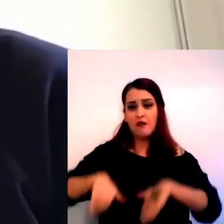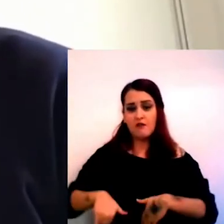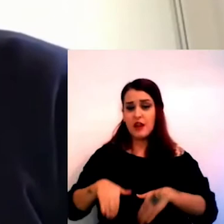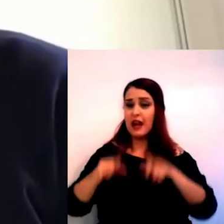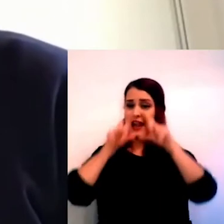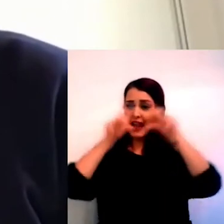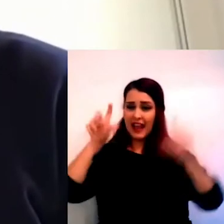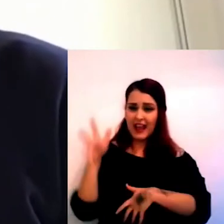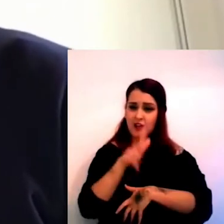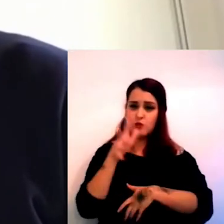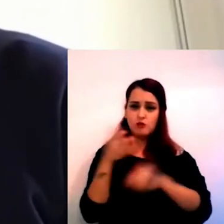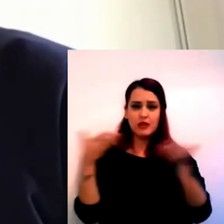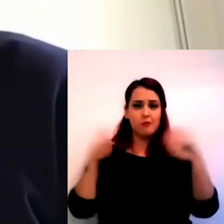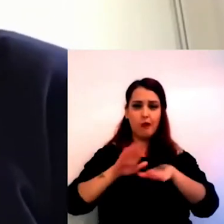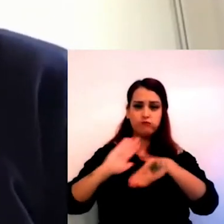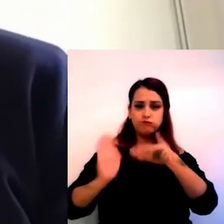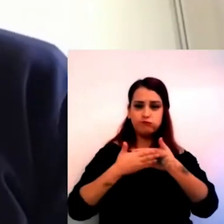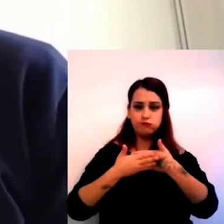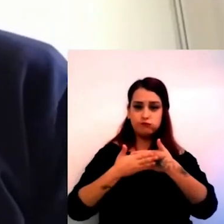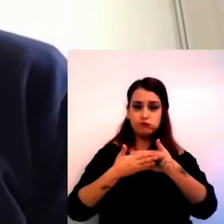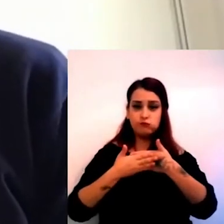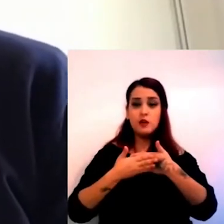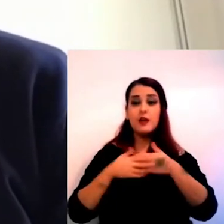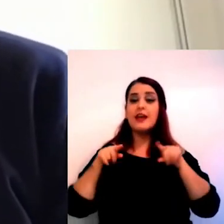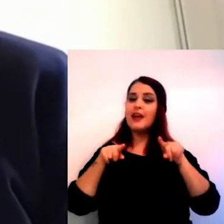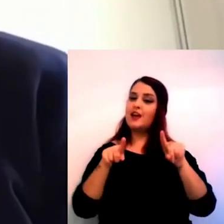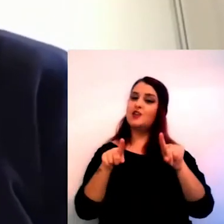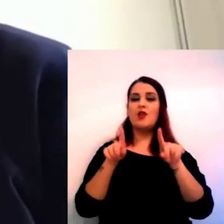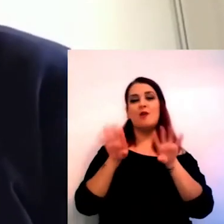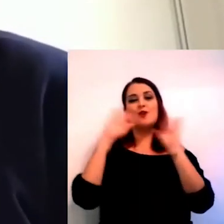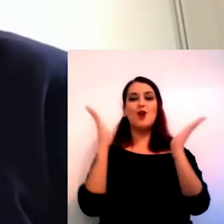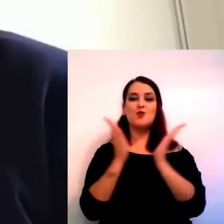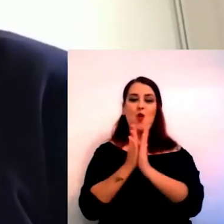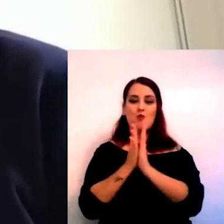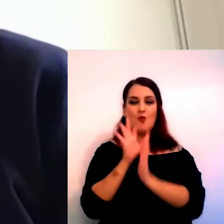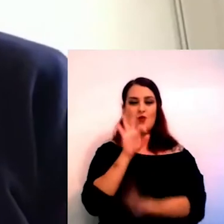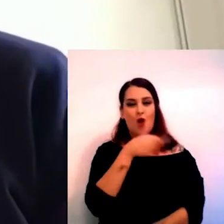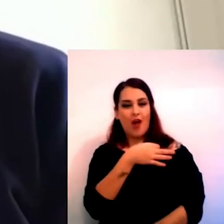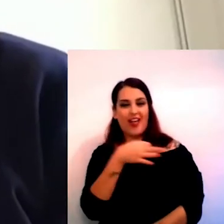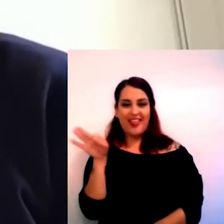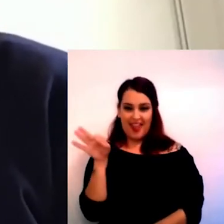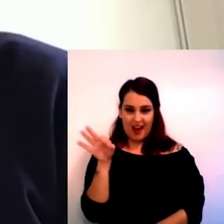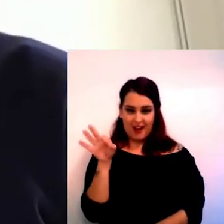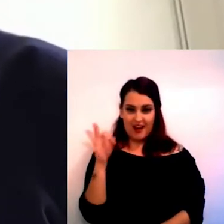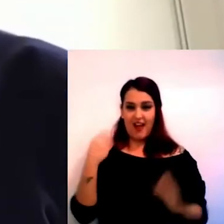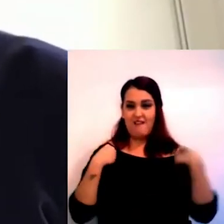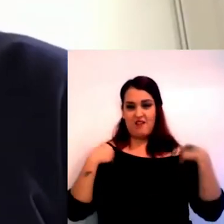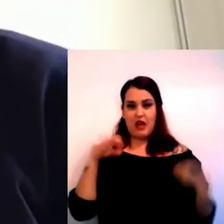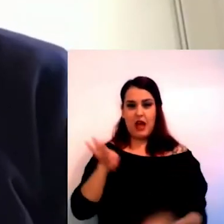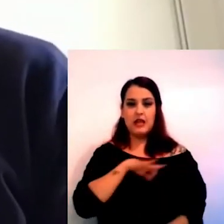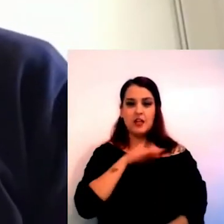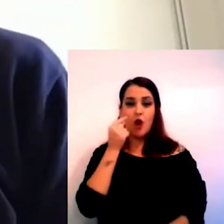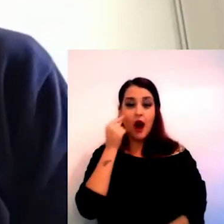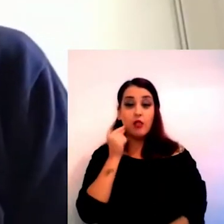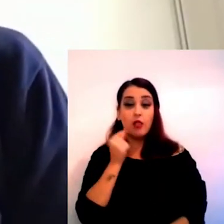Pero ese es el mundo de hoz donde vive el señor Garzón. La realidad es otra.